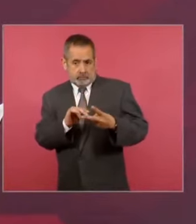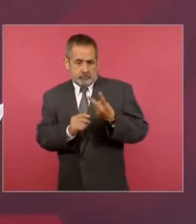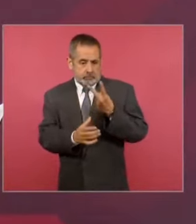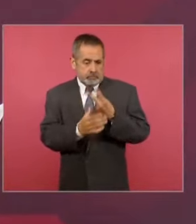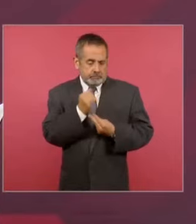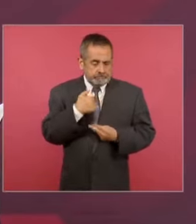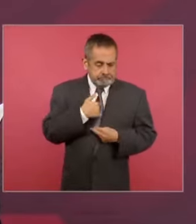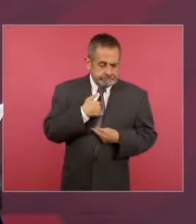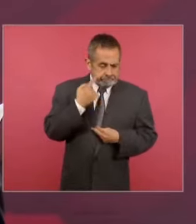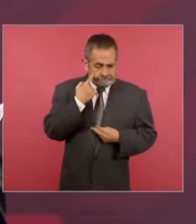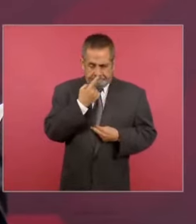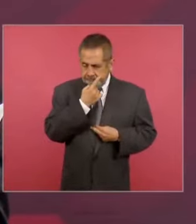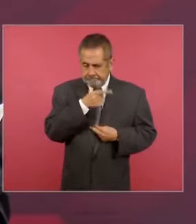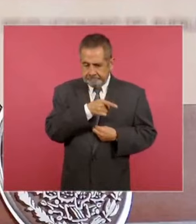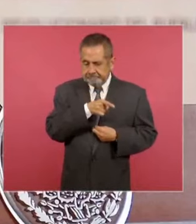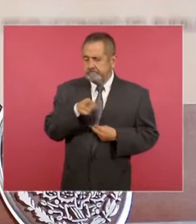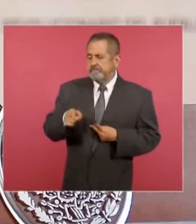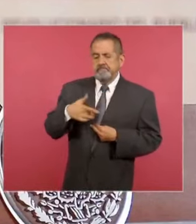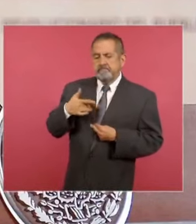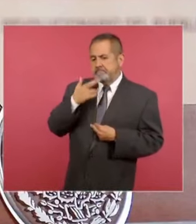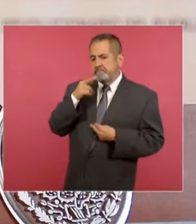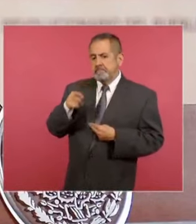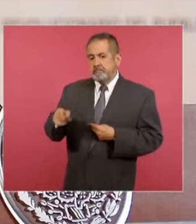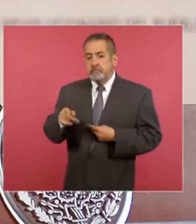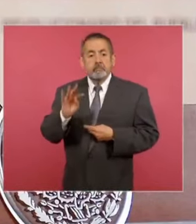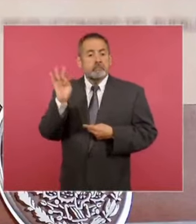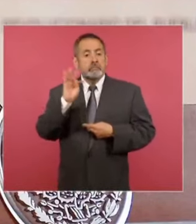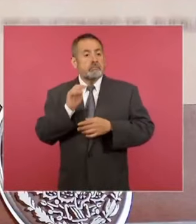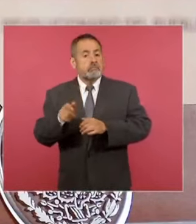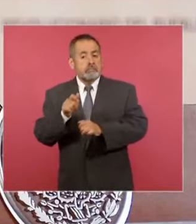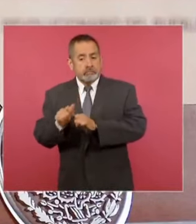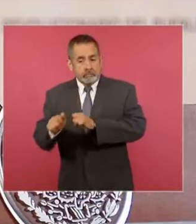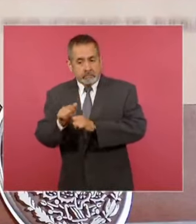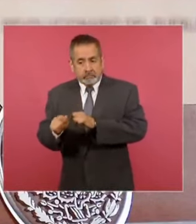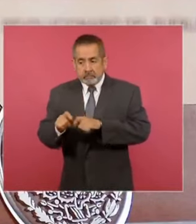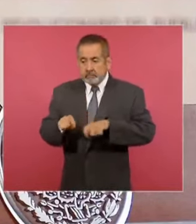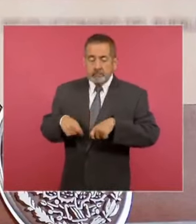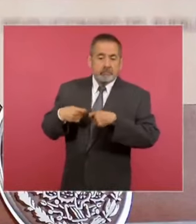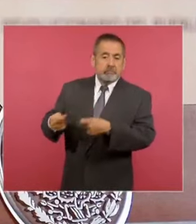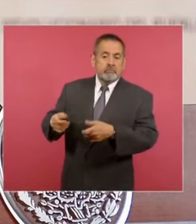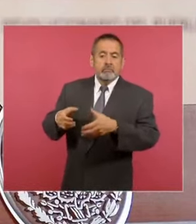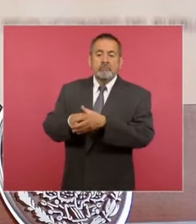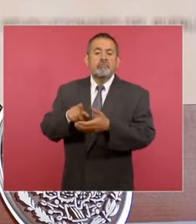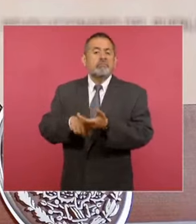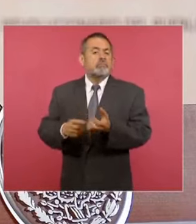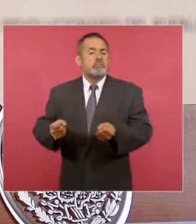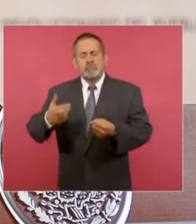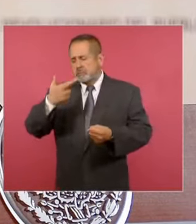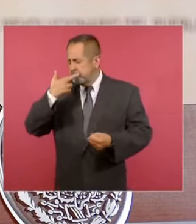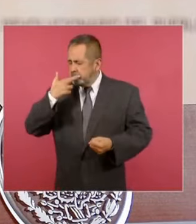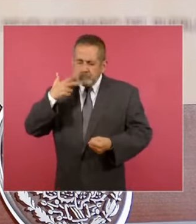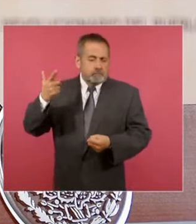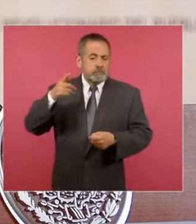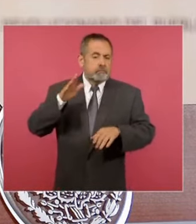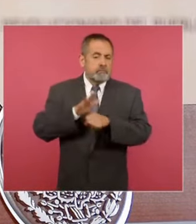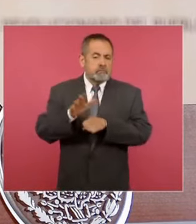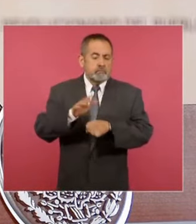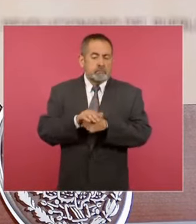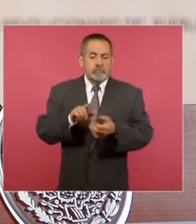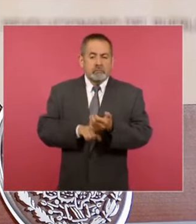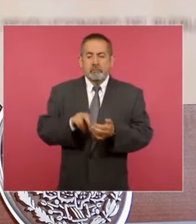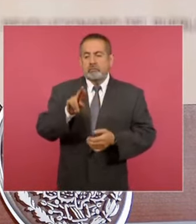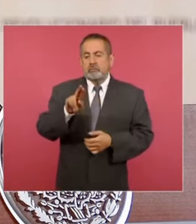decidir cuál te conviene. Y el envío de efectivo, el que nos dio el mejor resultado fue